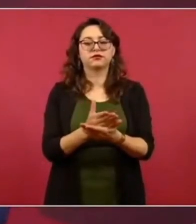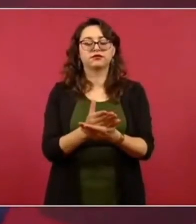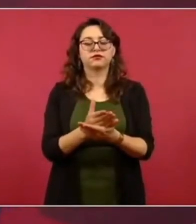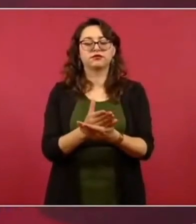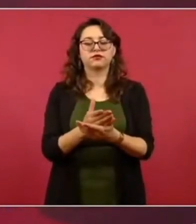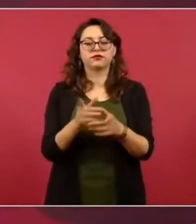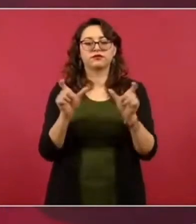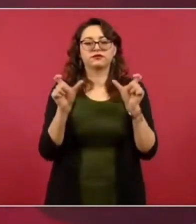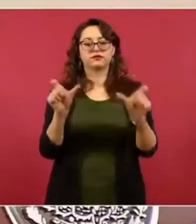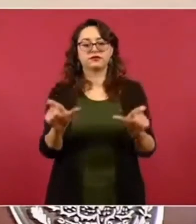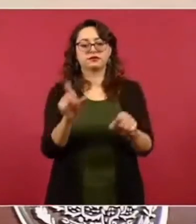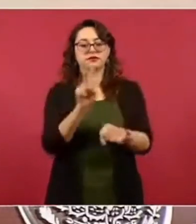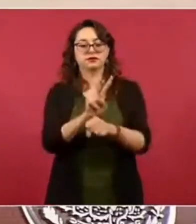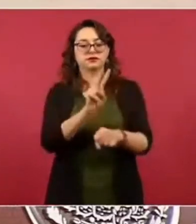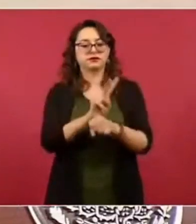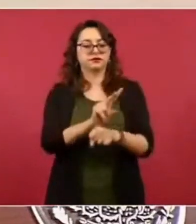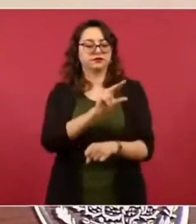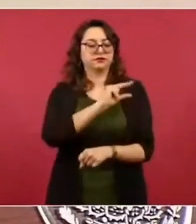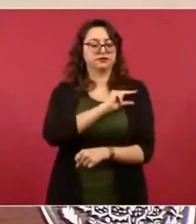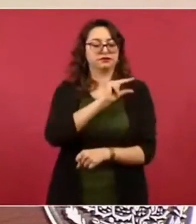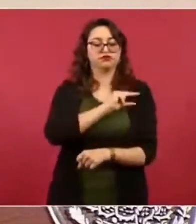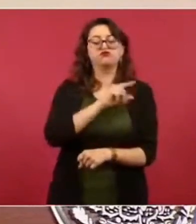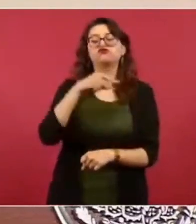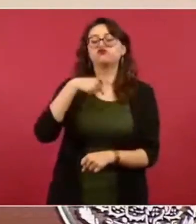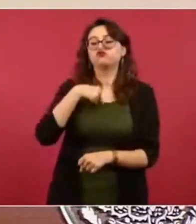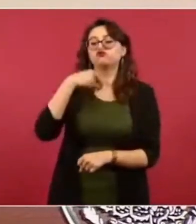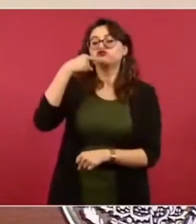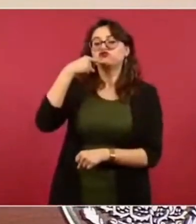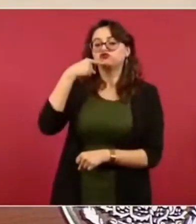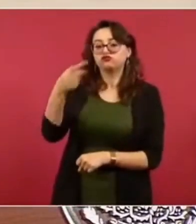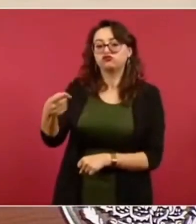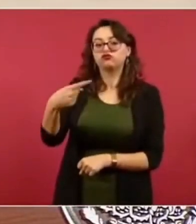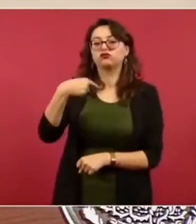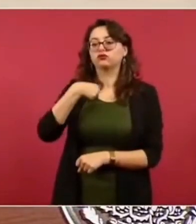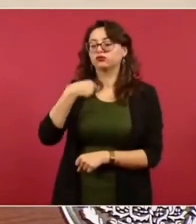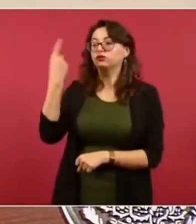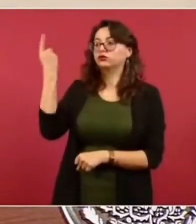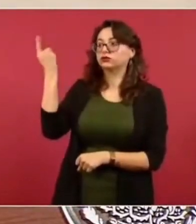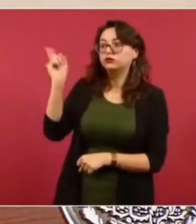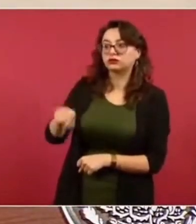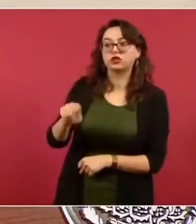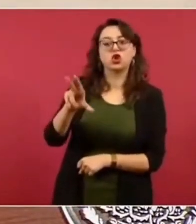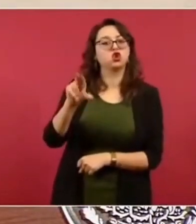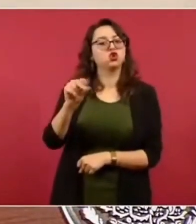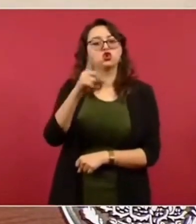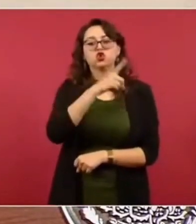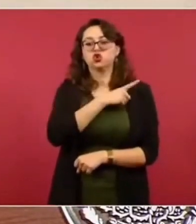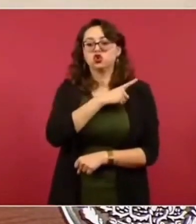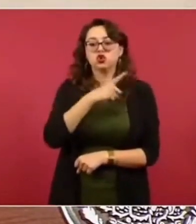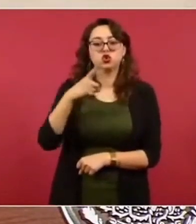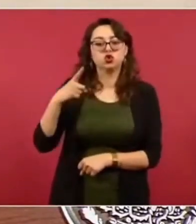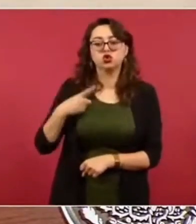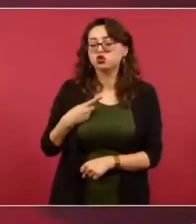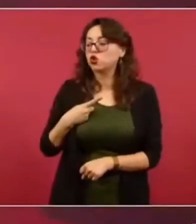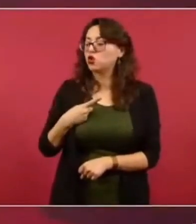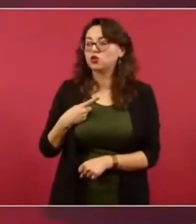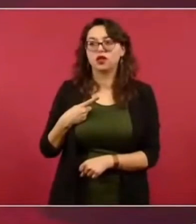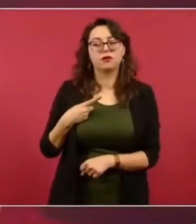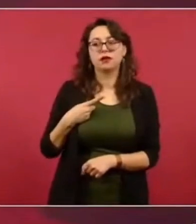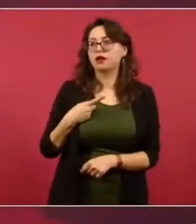Yo dije, no se contratan, porque es el colmo. Cuando ustedes no lo denunciaban,